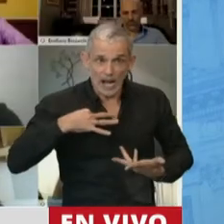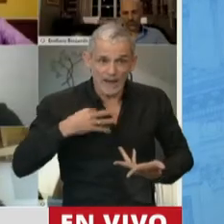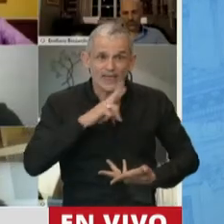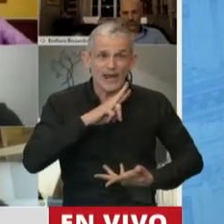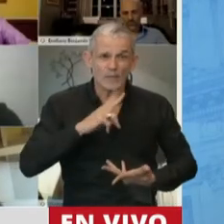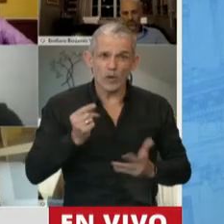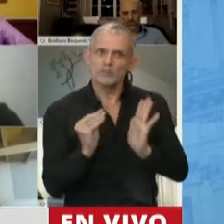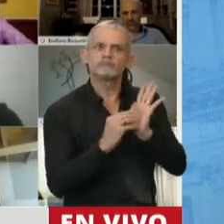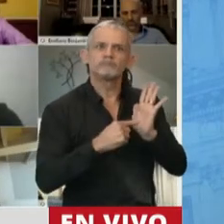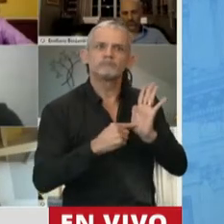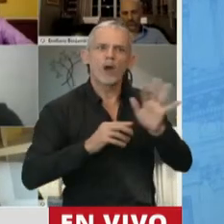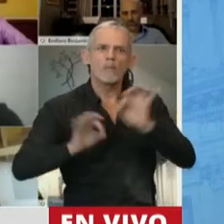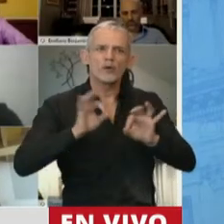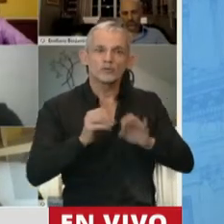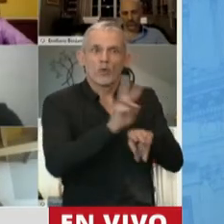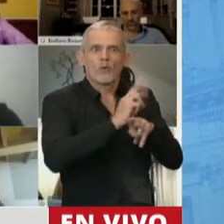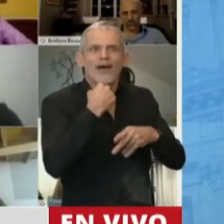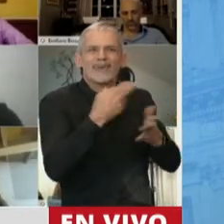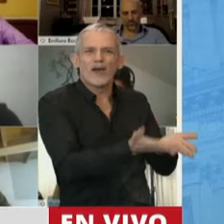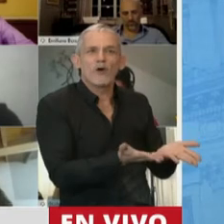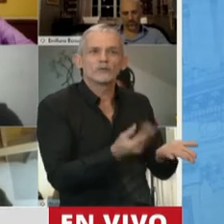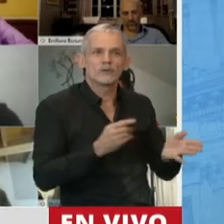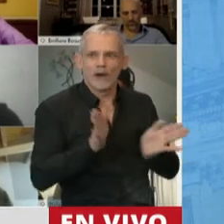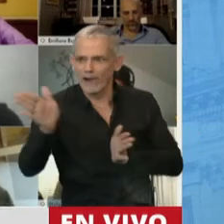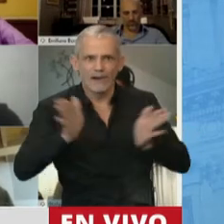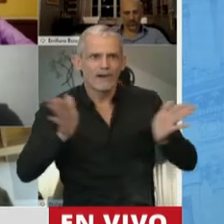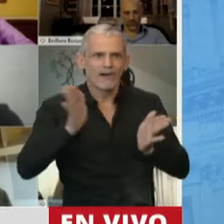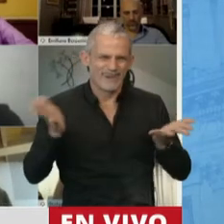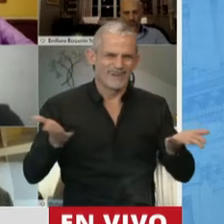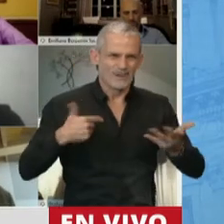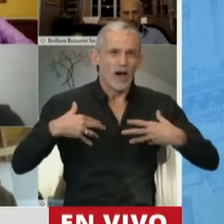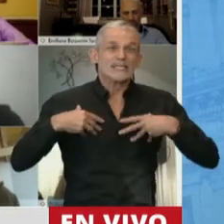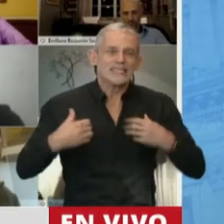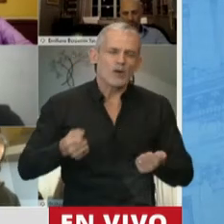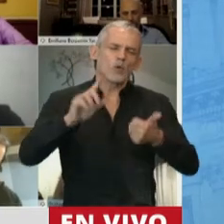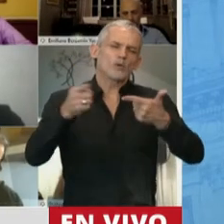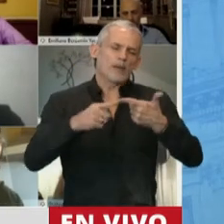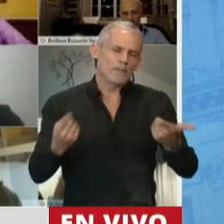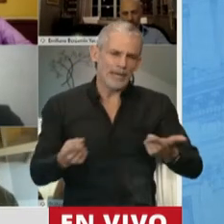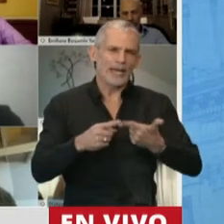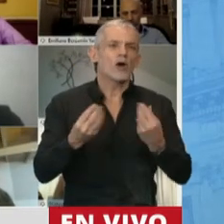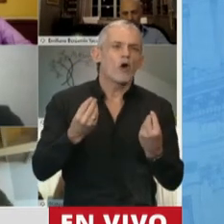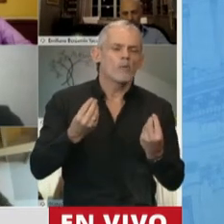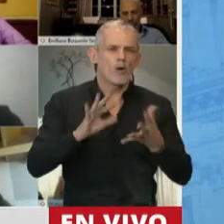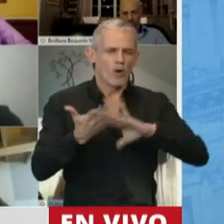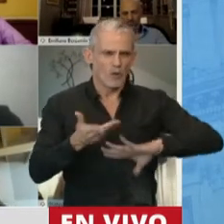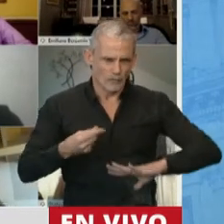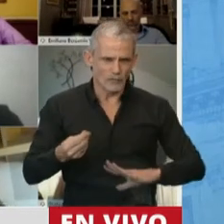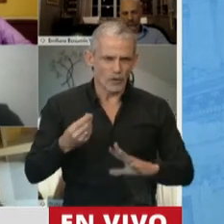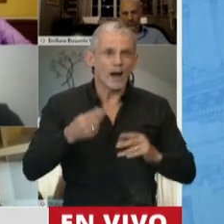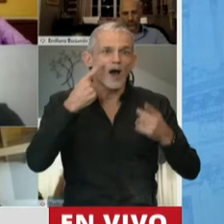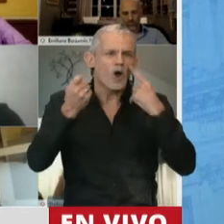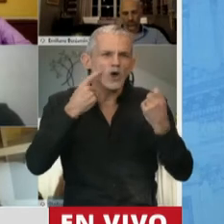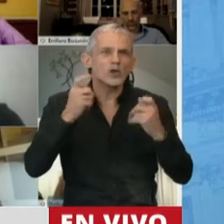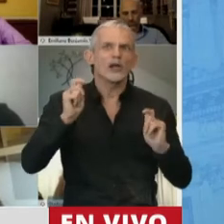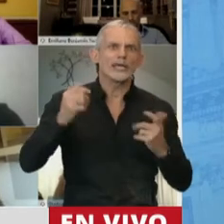dentro del proyecto eso de las tareas de cuidado. La salud, las condiciones, digamos, en que se iba a prestar esa tarea, los